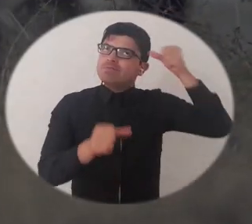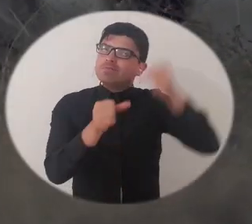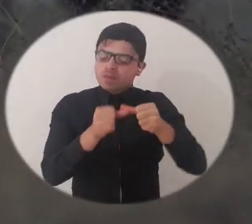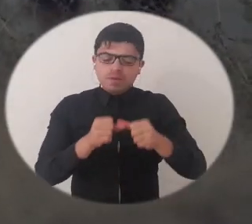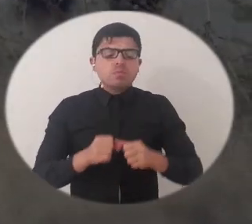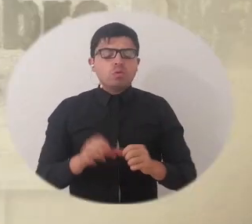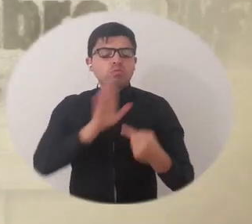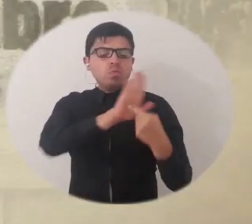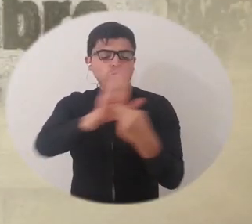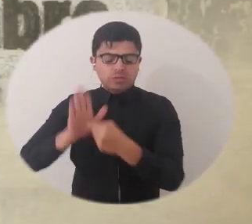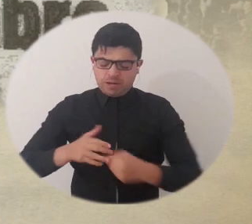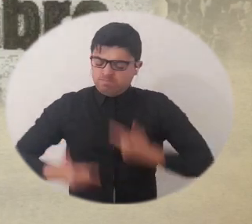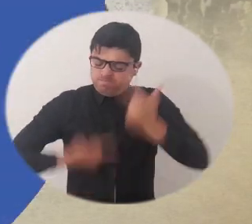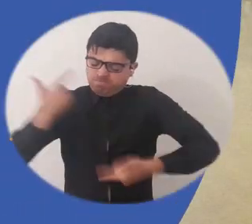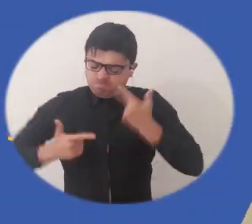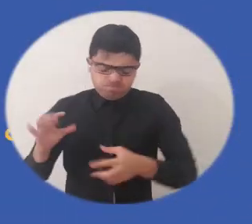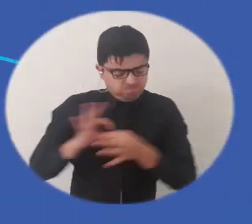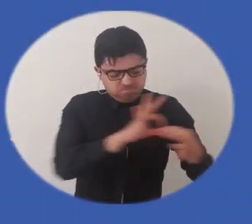activismo y unidad.